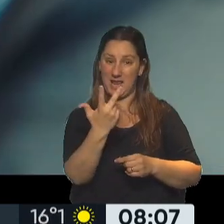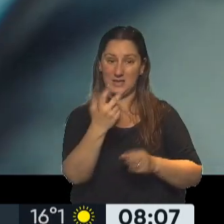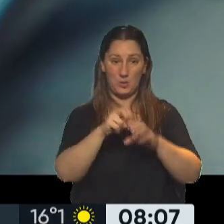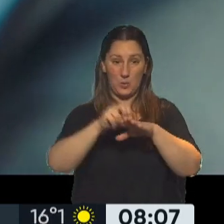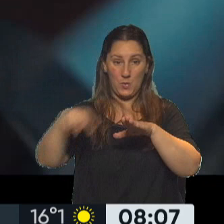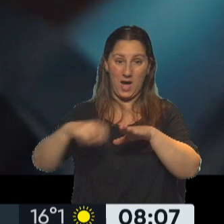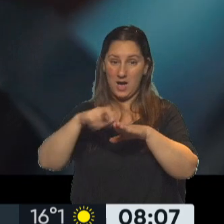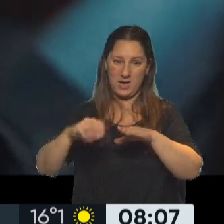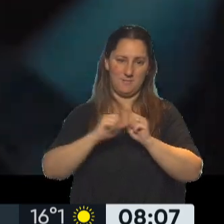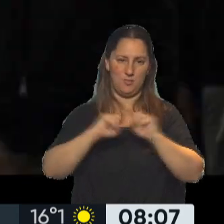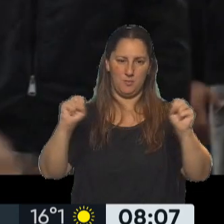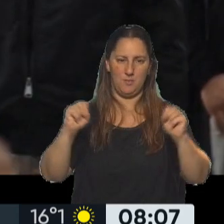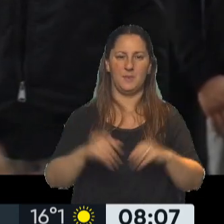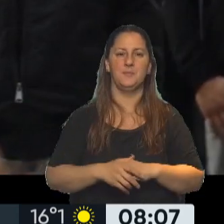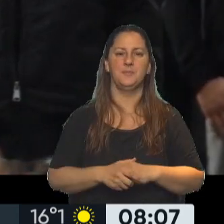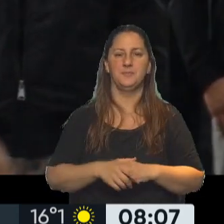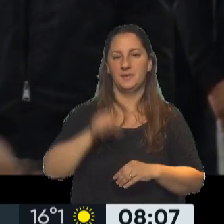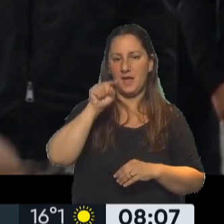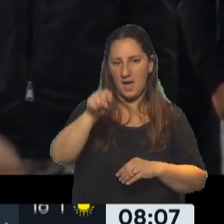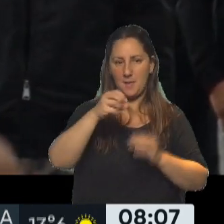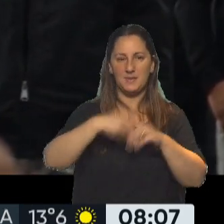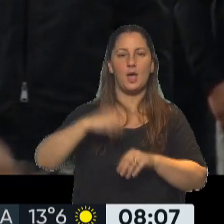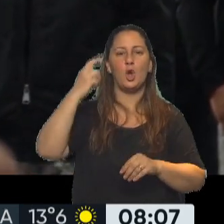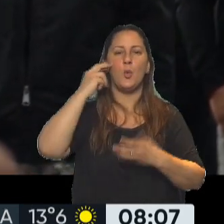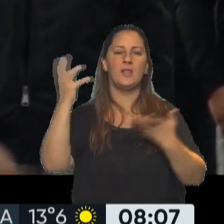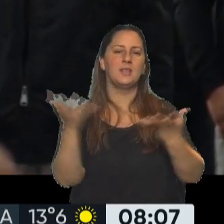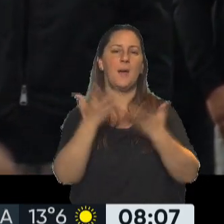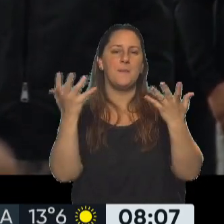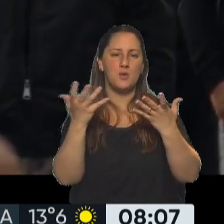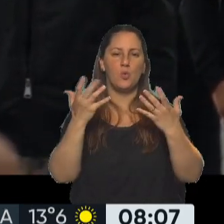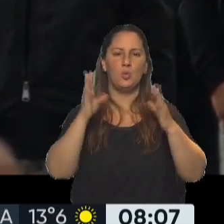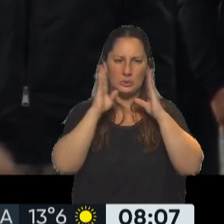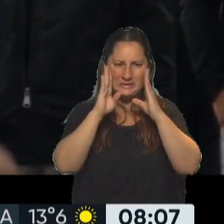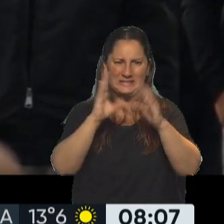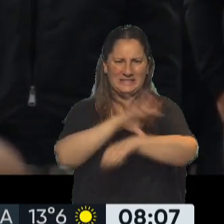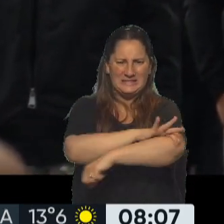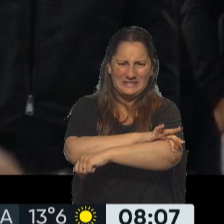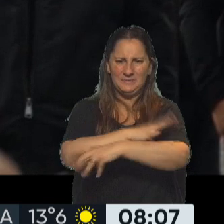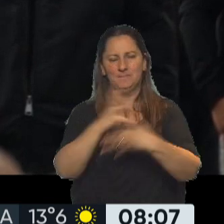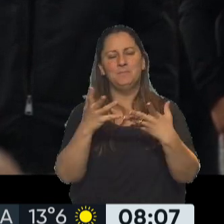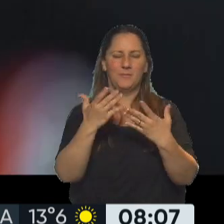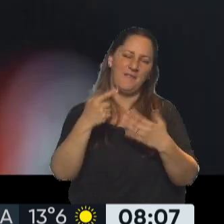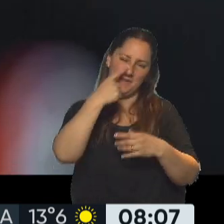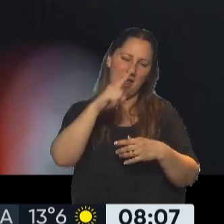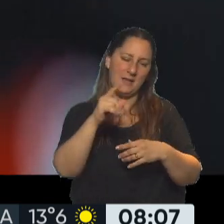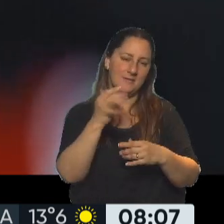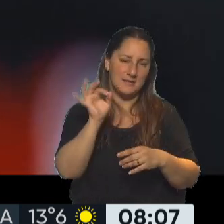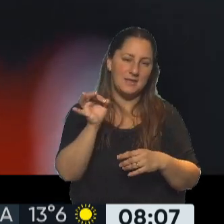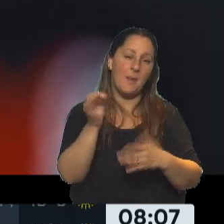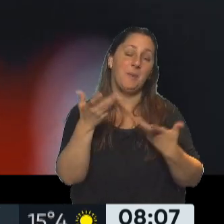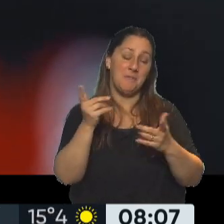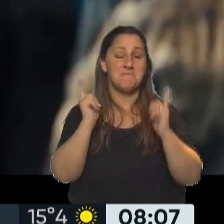auto. A partir de ahí arrancan 90 minutos de muchísima tensión, previsible, pero entretenida.